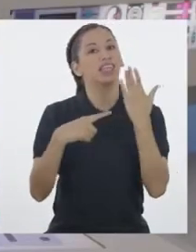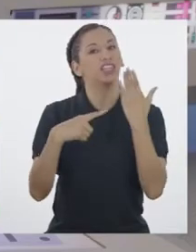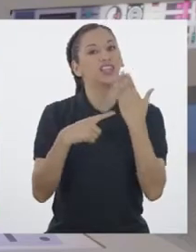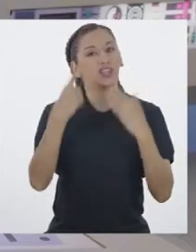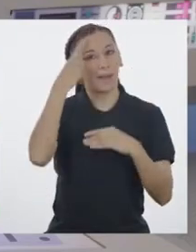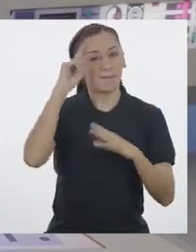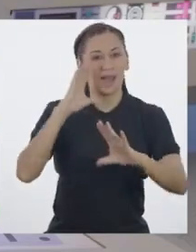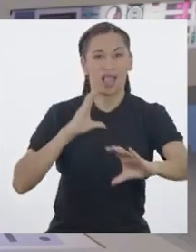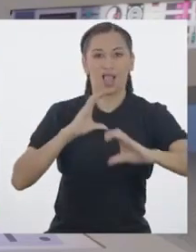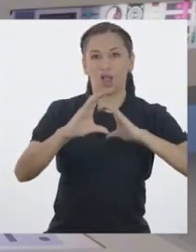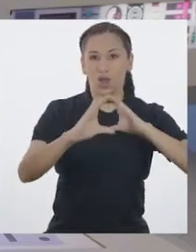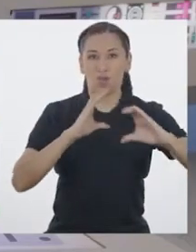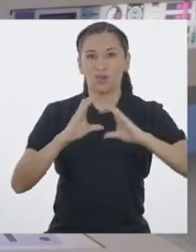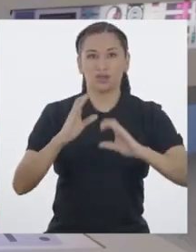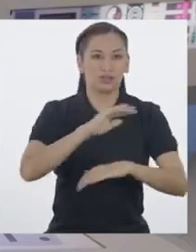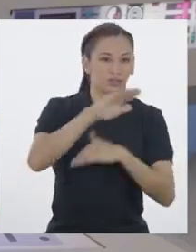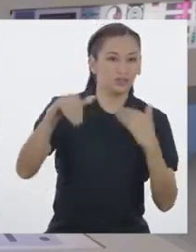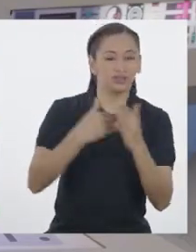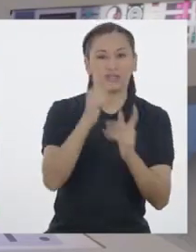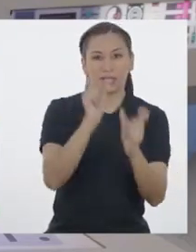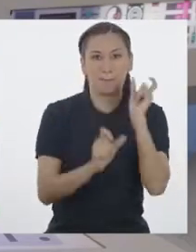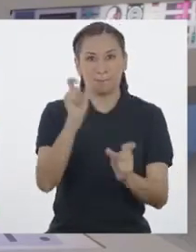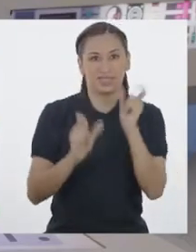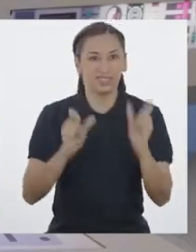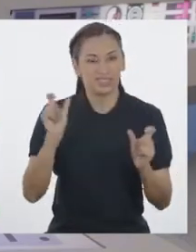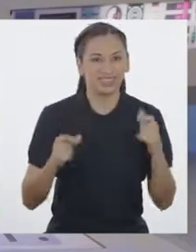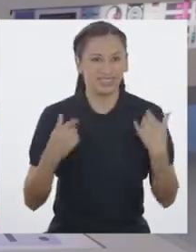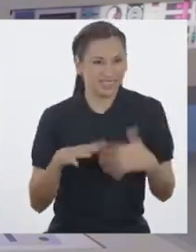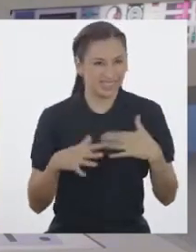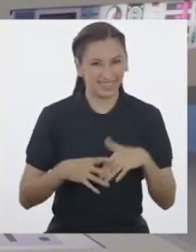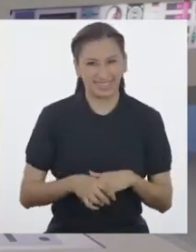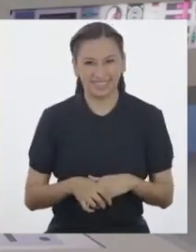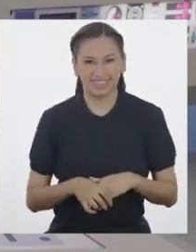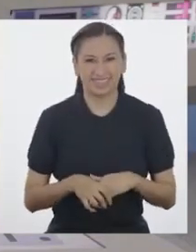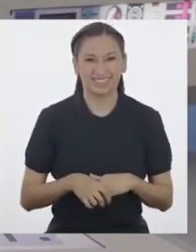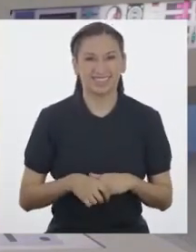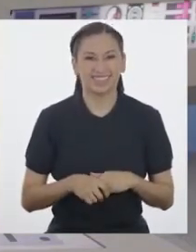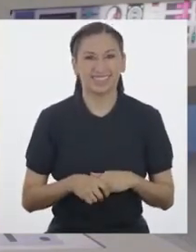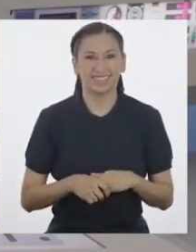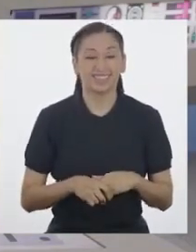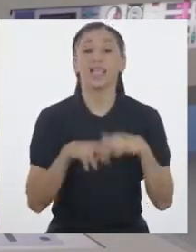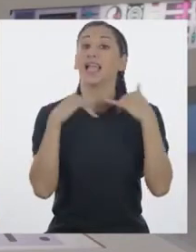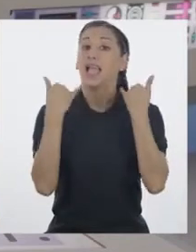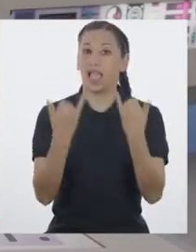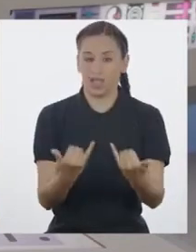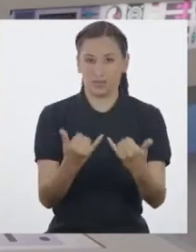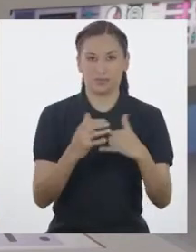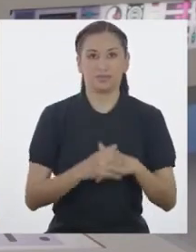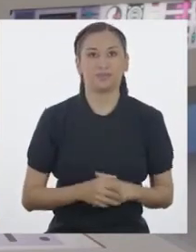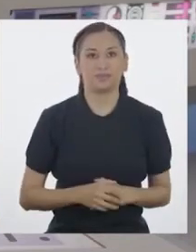para la comunicación de las personas Ahora,